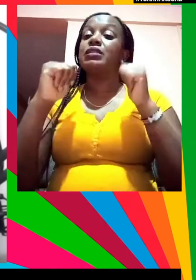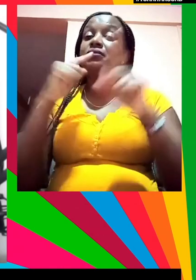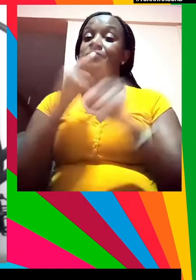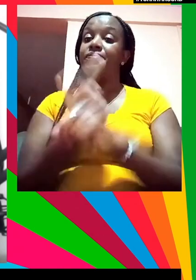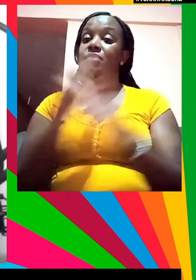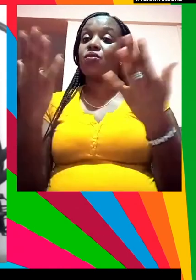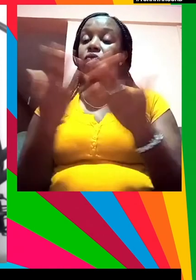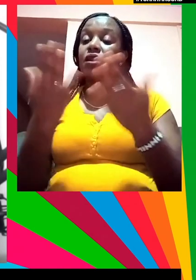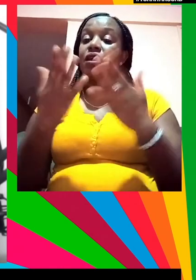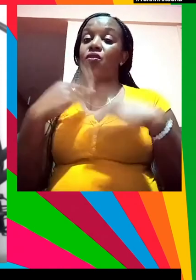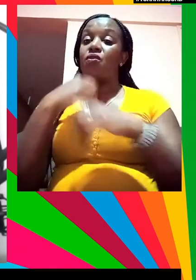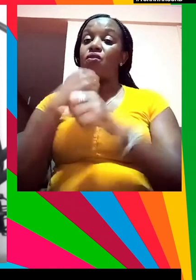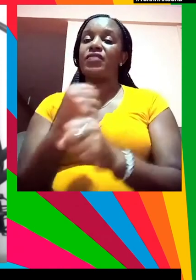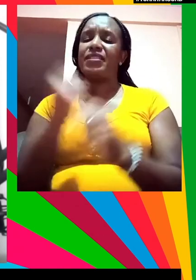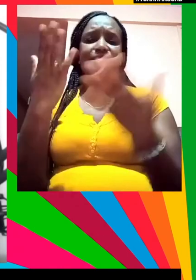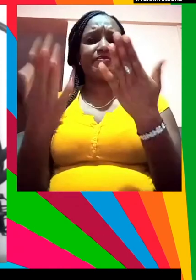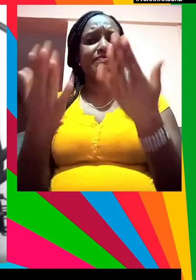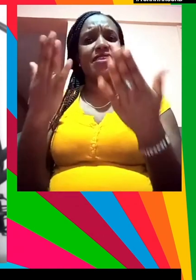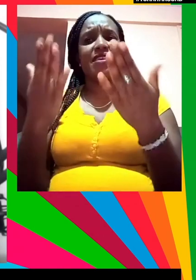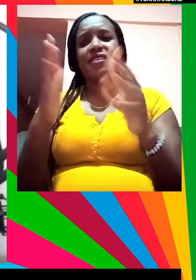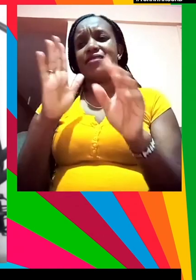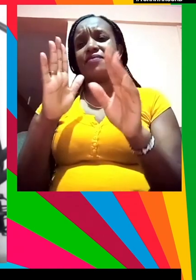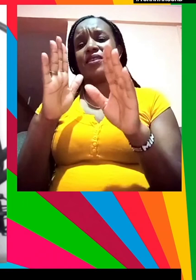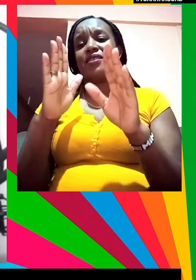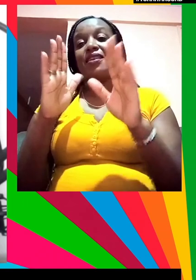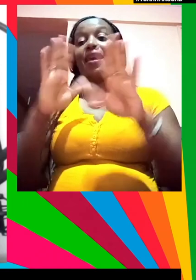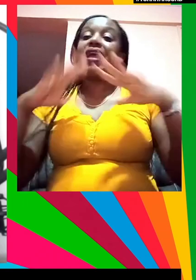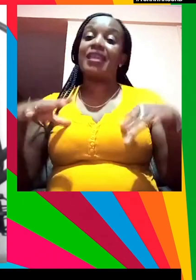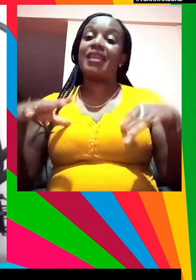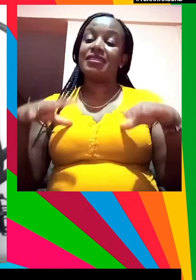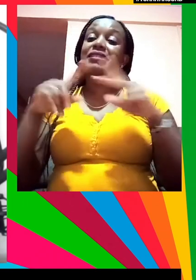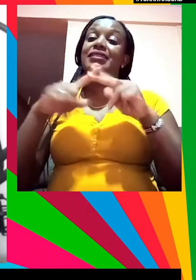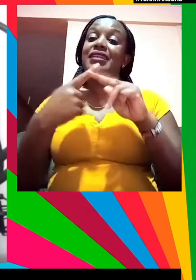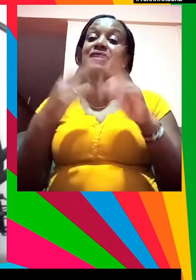tener seguridad en sí mismo quizás esto sea un lujo pero hemos de aprender